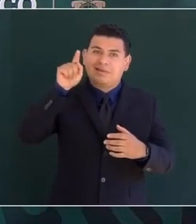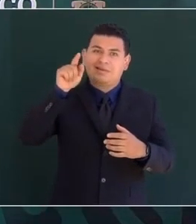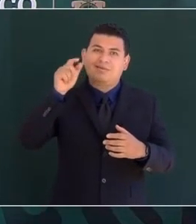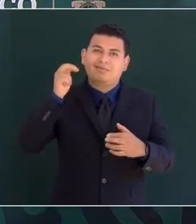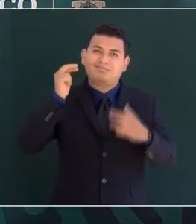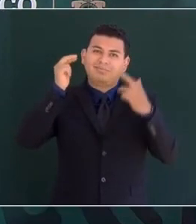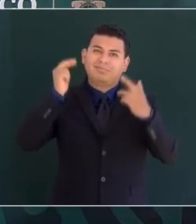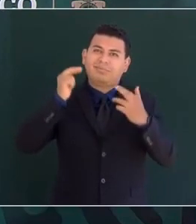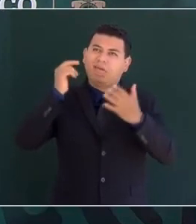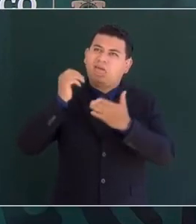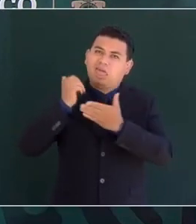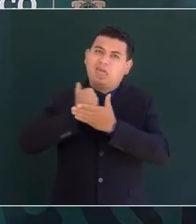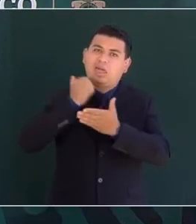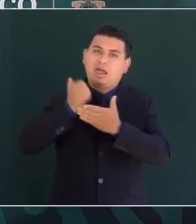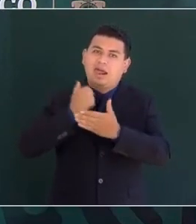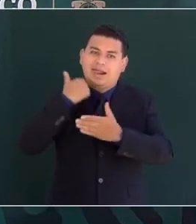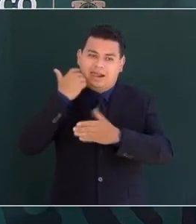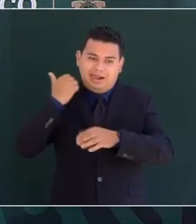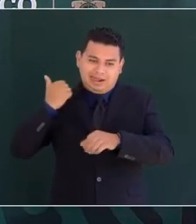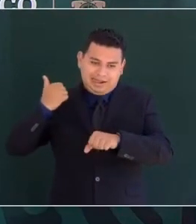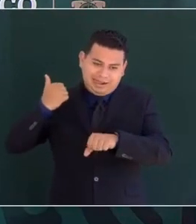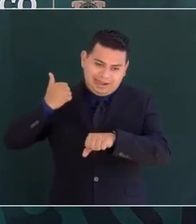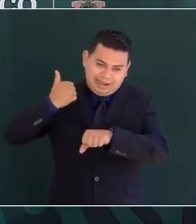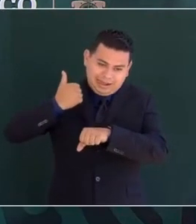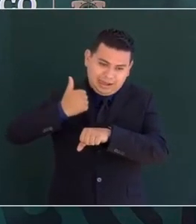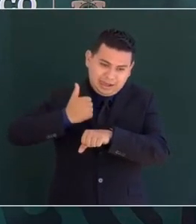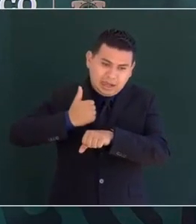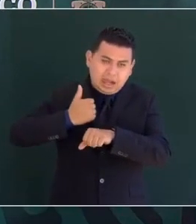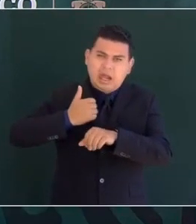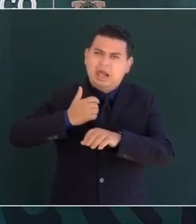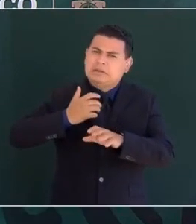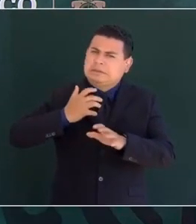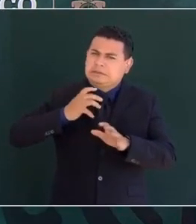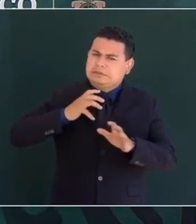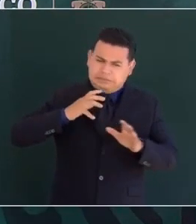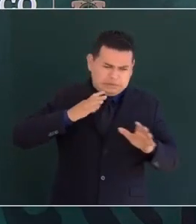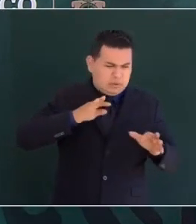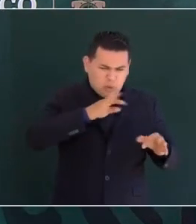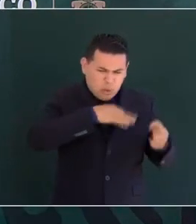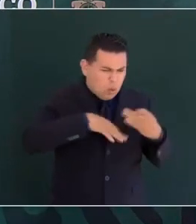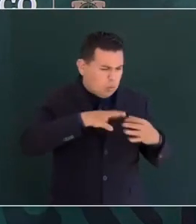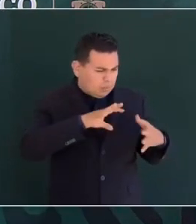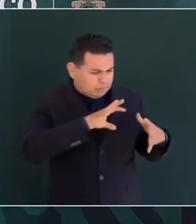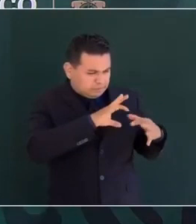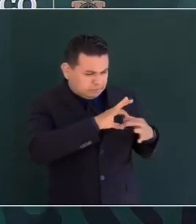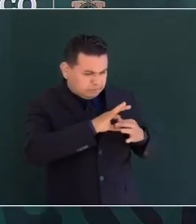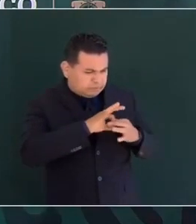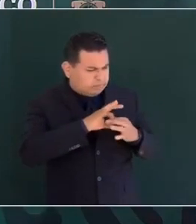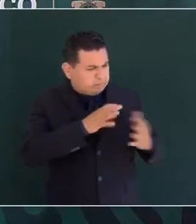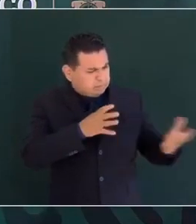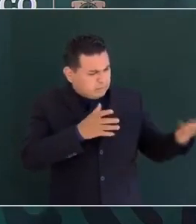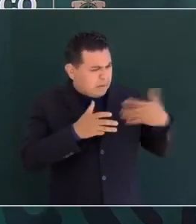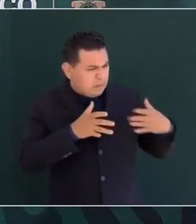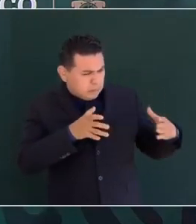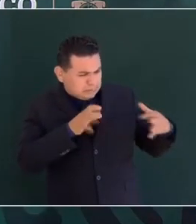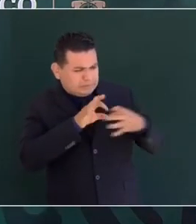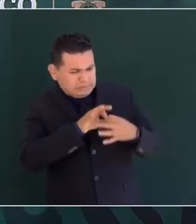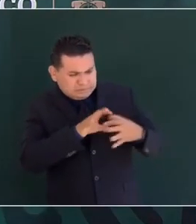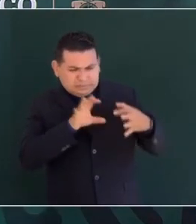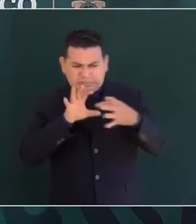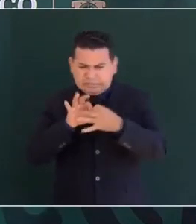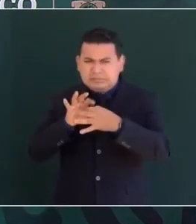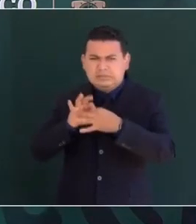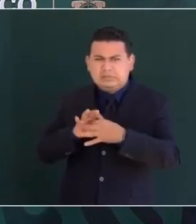en el que se disponía a consumar la independencia a establecer una alianza con la